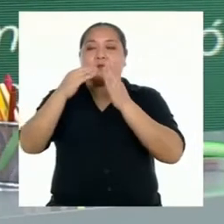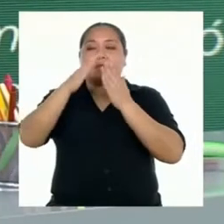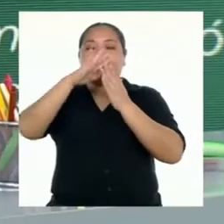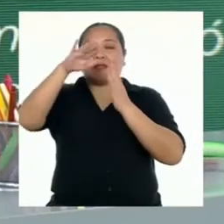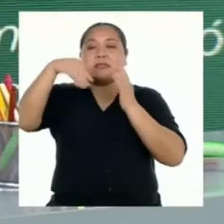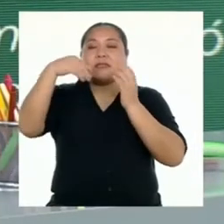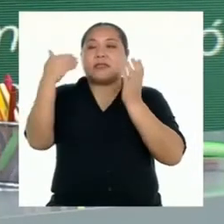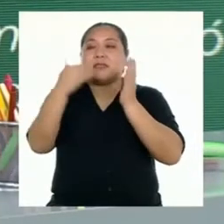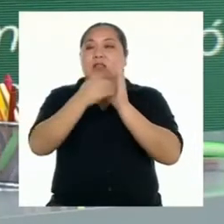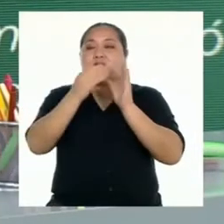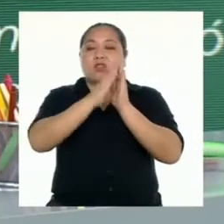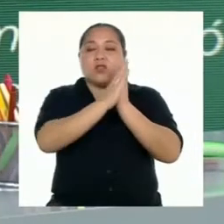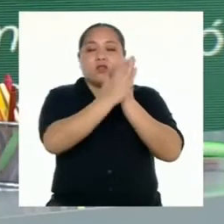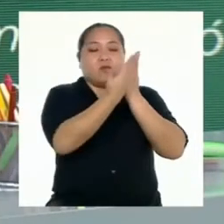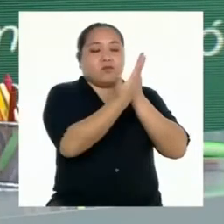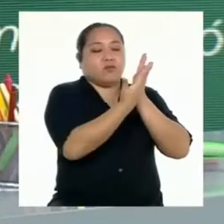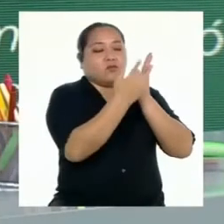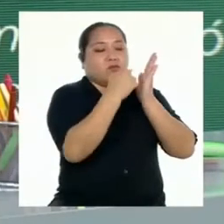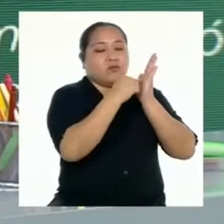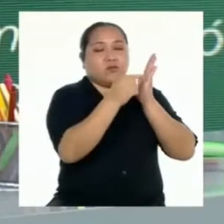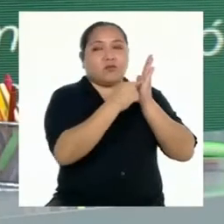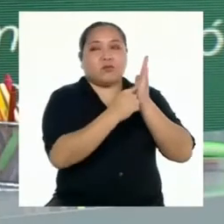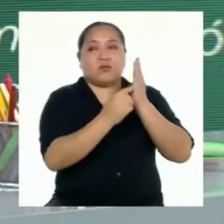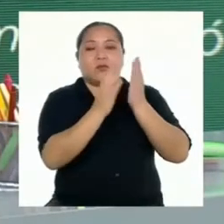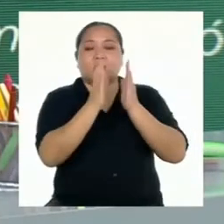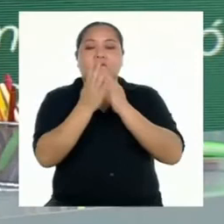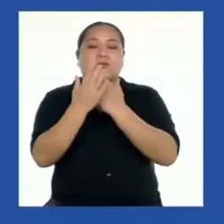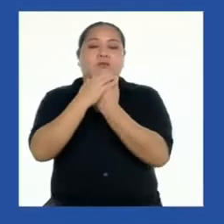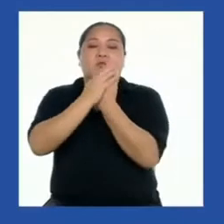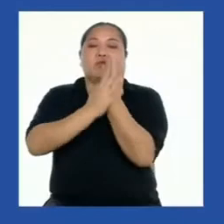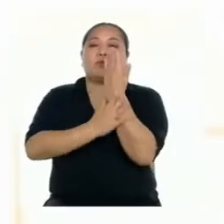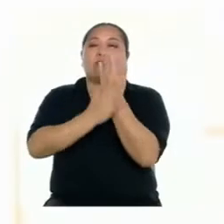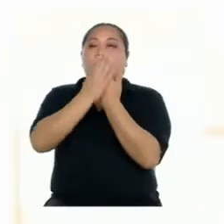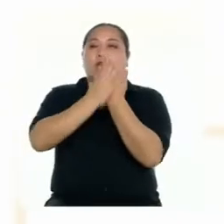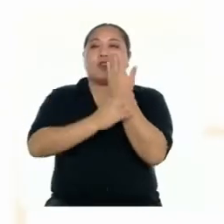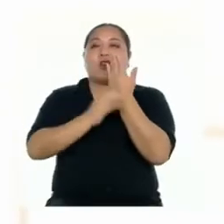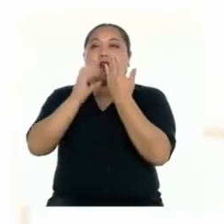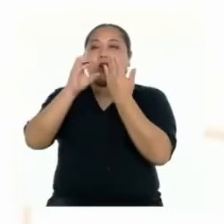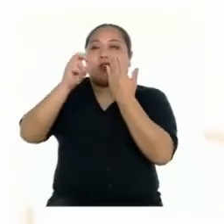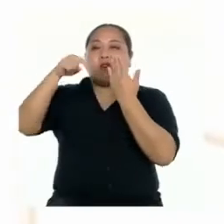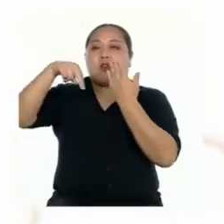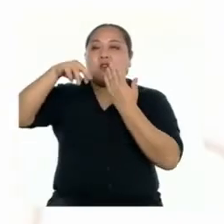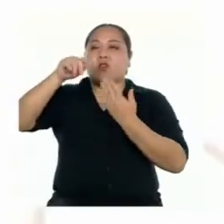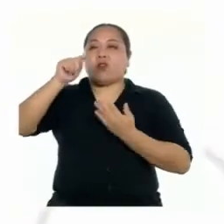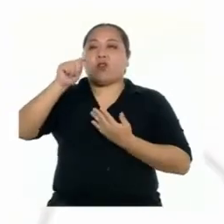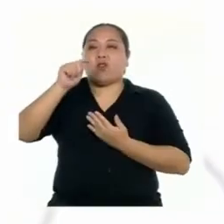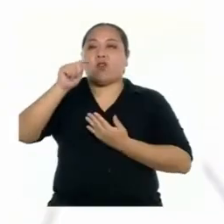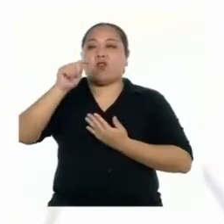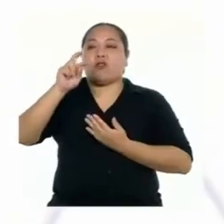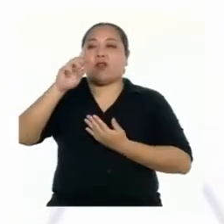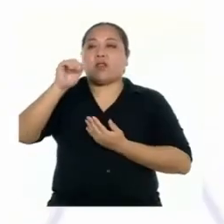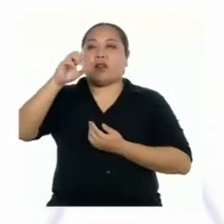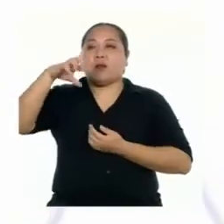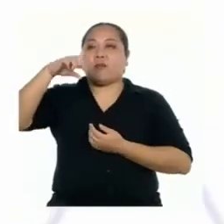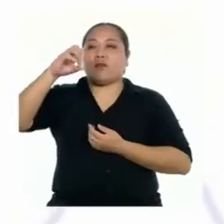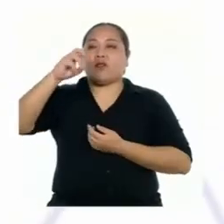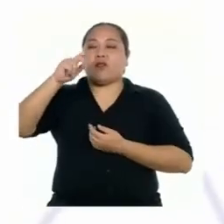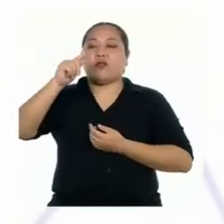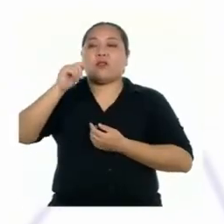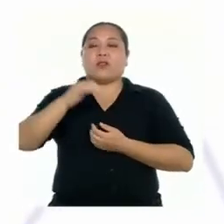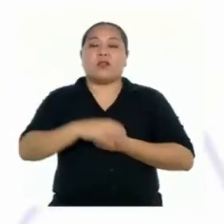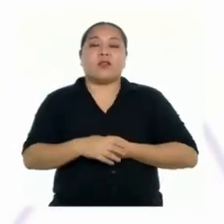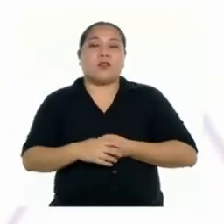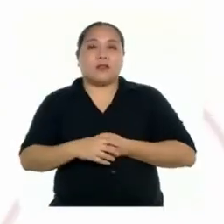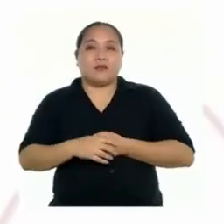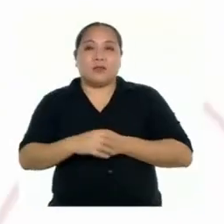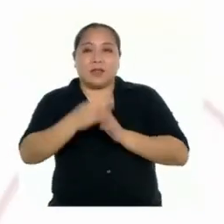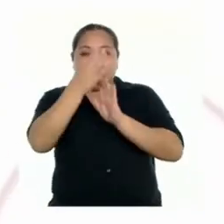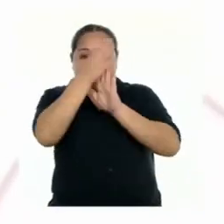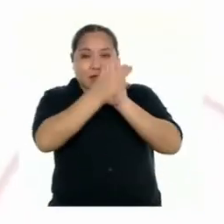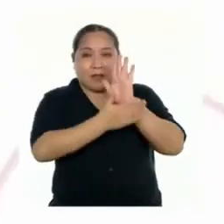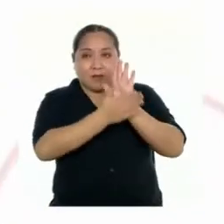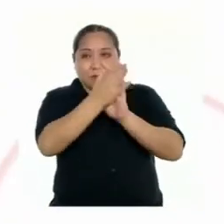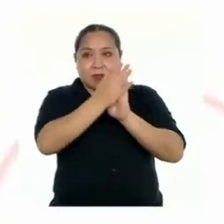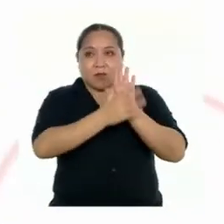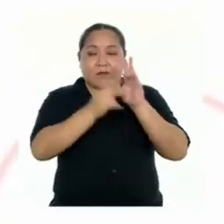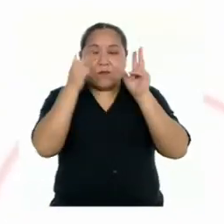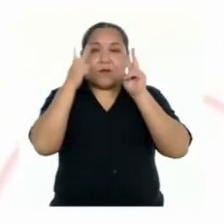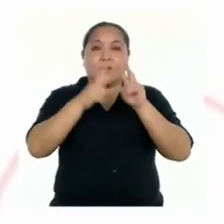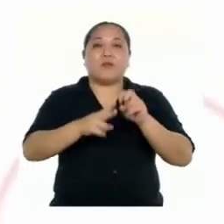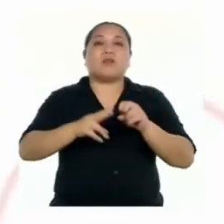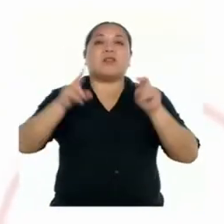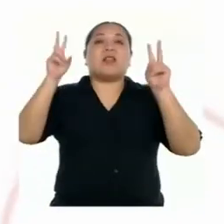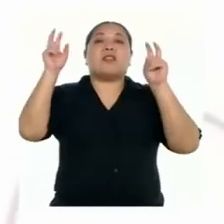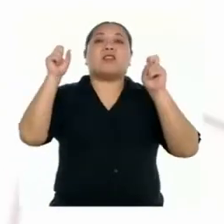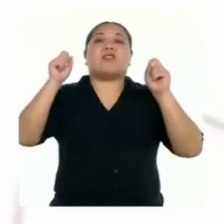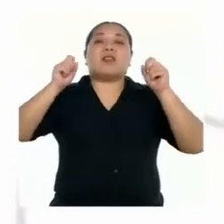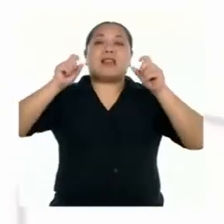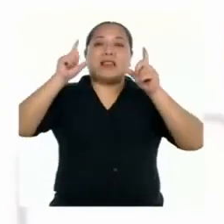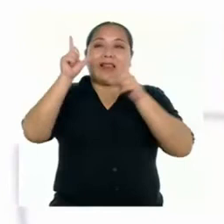central, contraportada. Usualmente, en la portada vemos el título con letras grandes